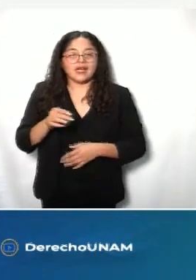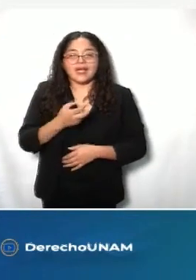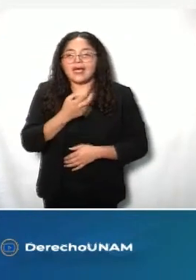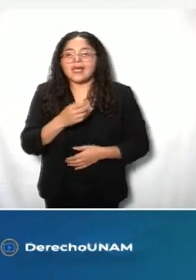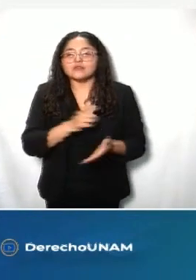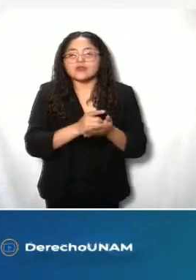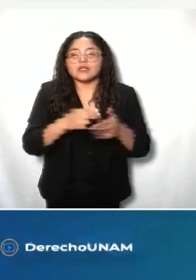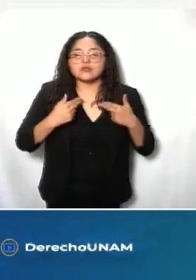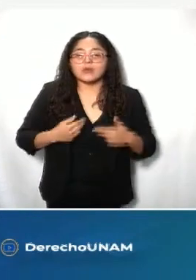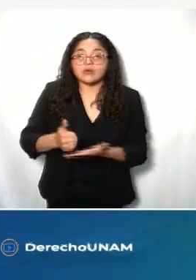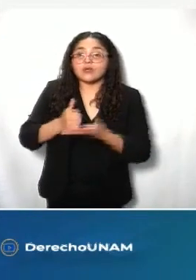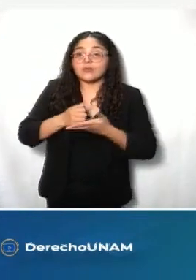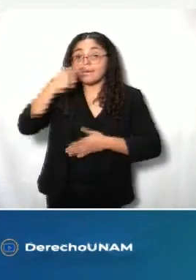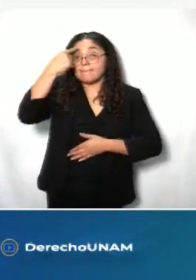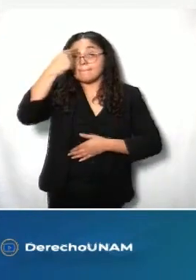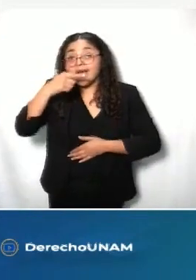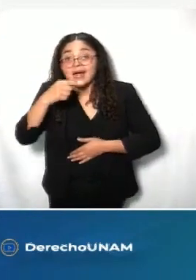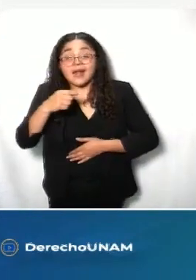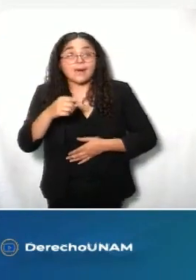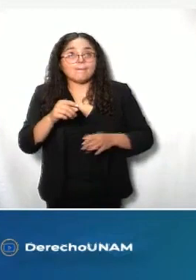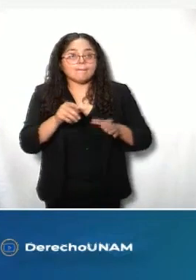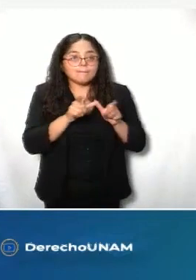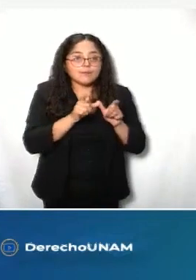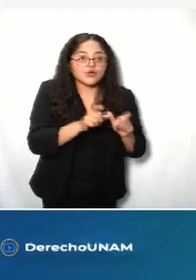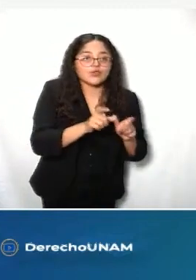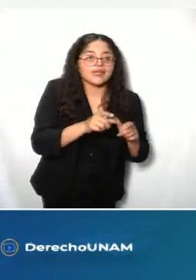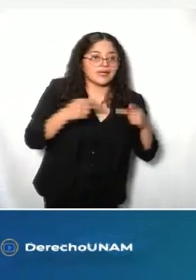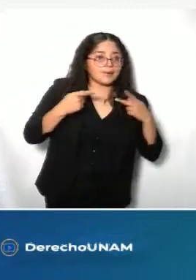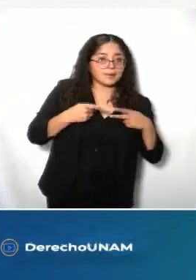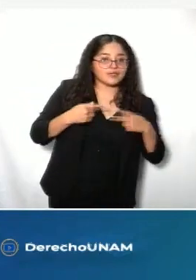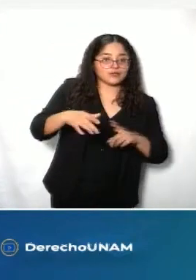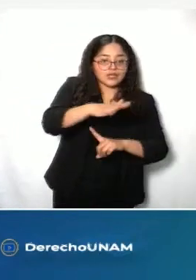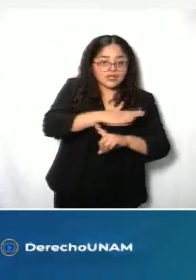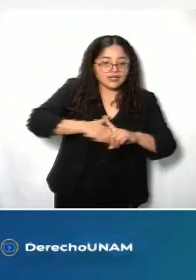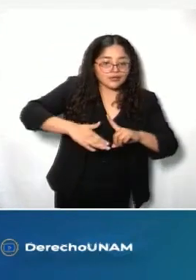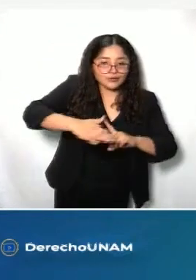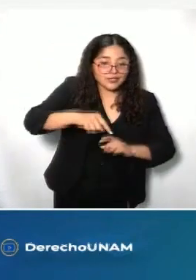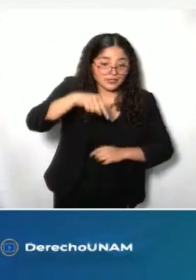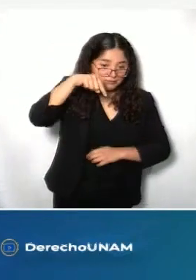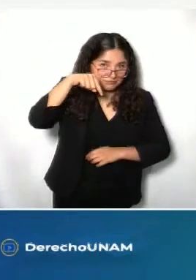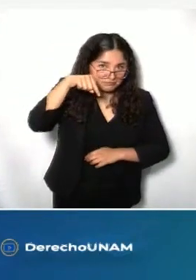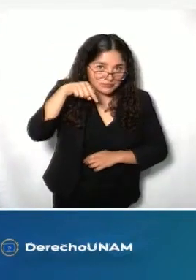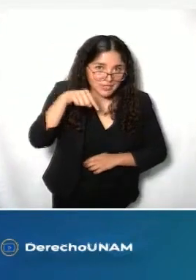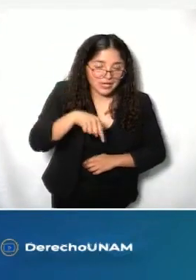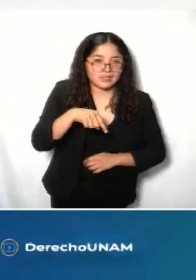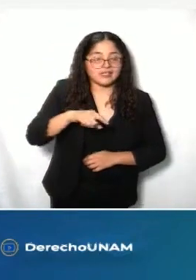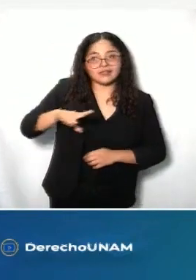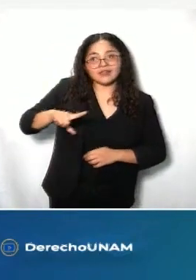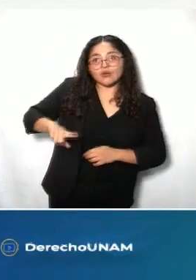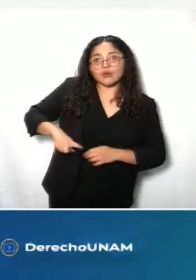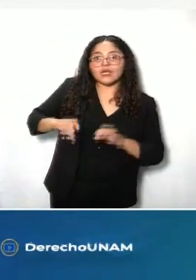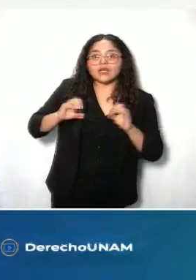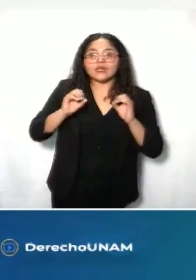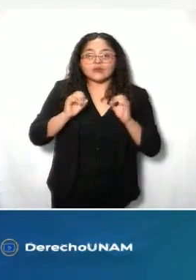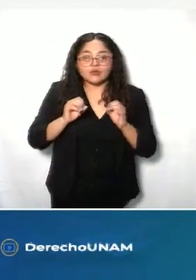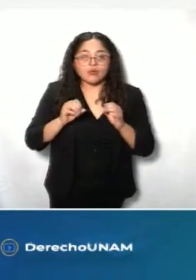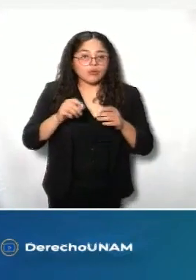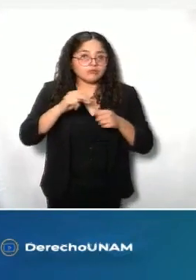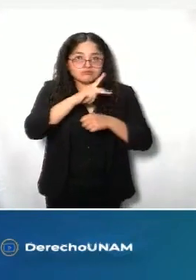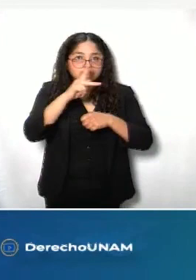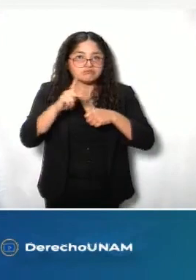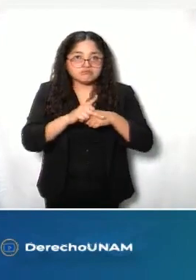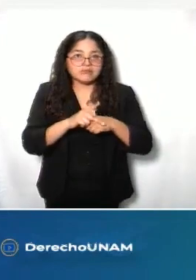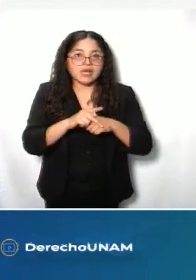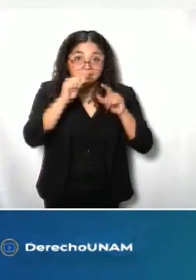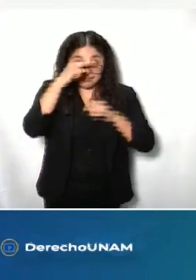nosotros hablamos de estos dos derechos, estamos hablando de la esencia del constitucionalismo, que es que se entienda